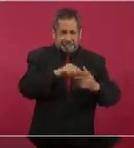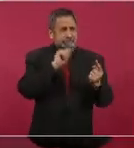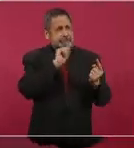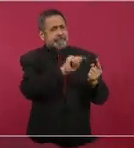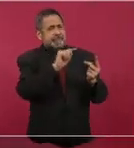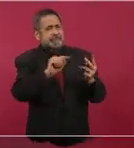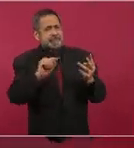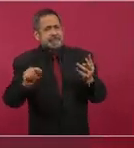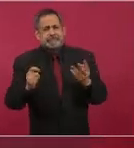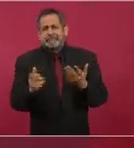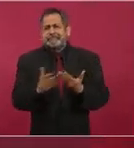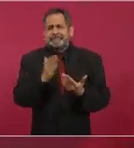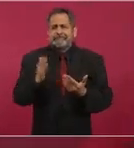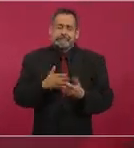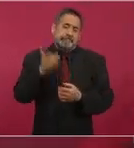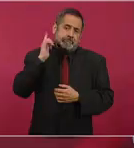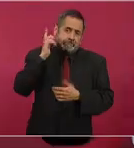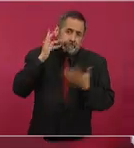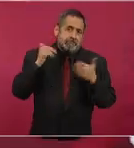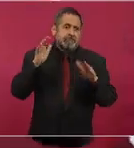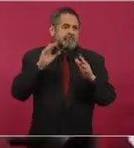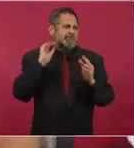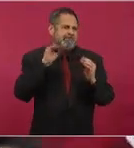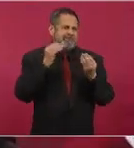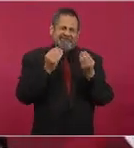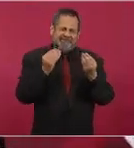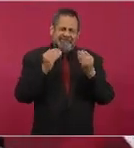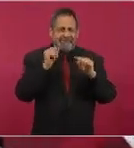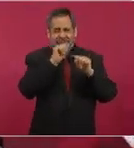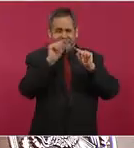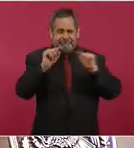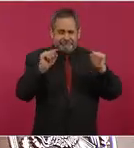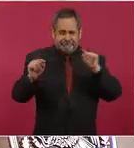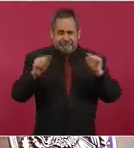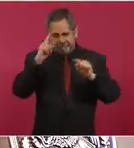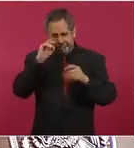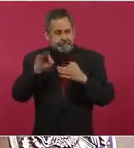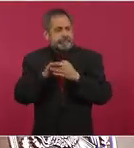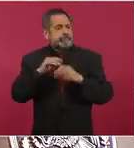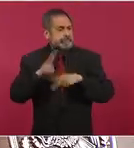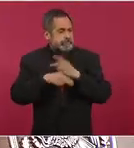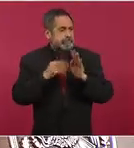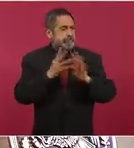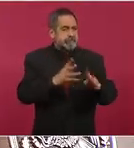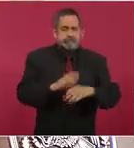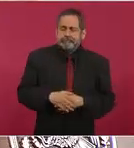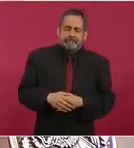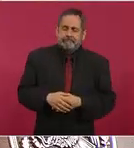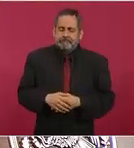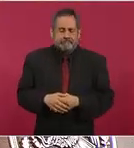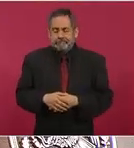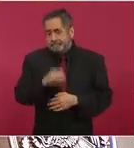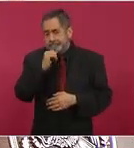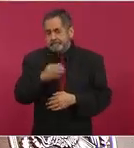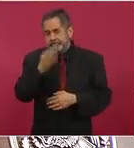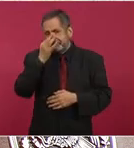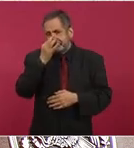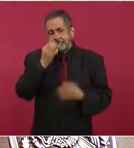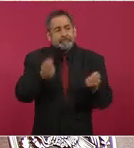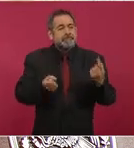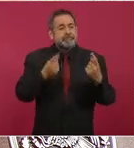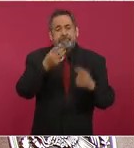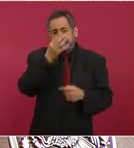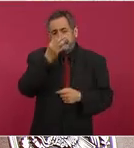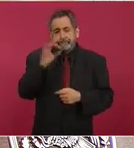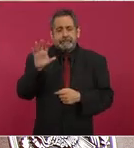y les quedarán cerca las casillas. Pero no es así, sólo se van a instalar el